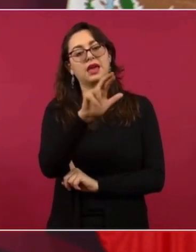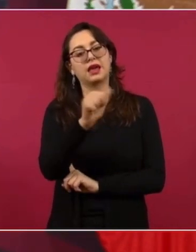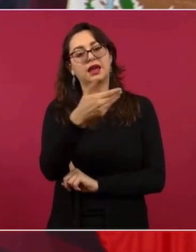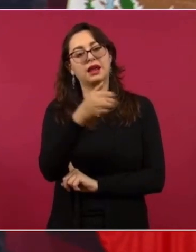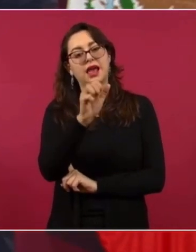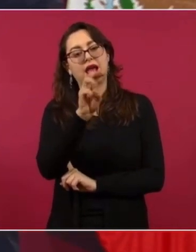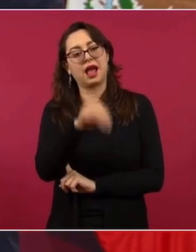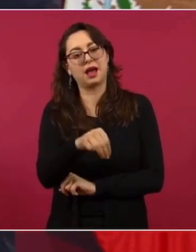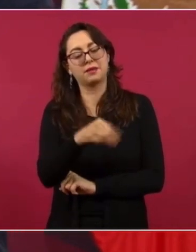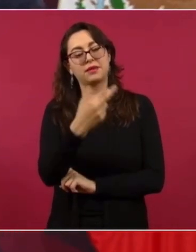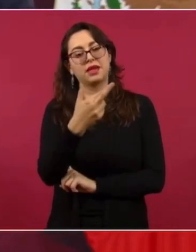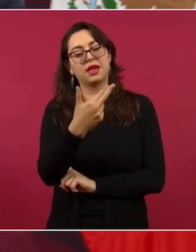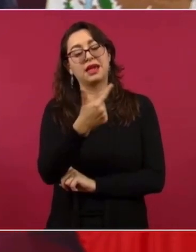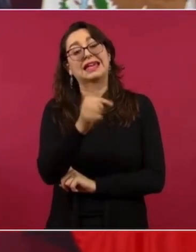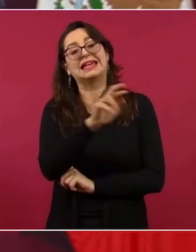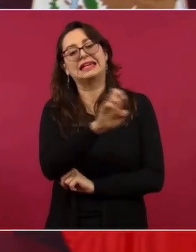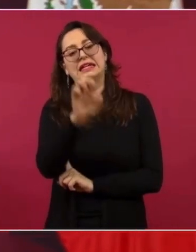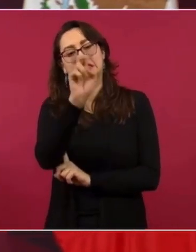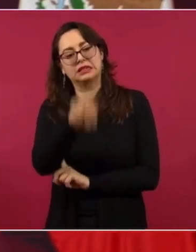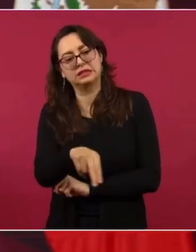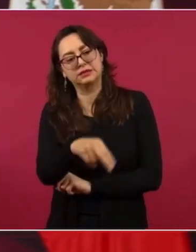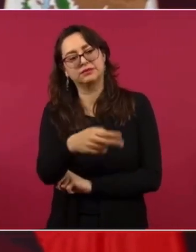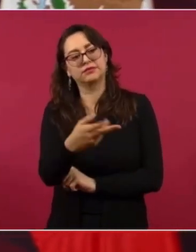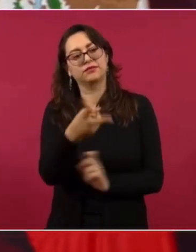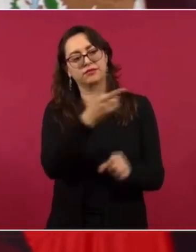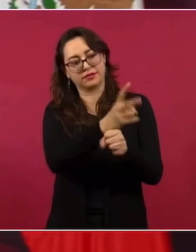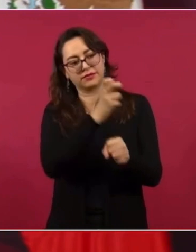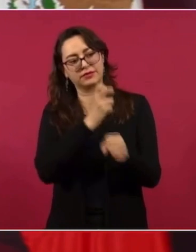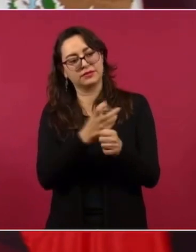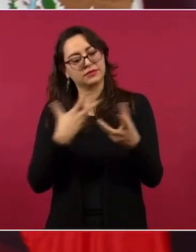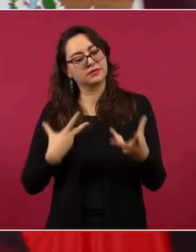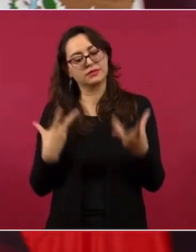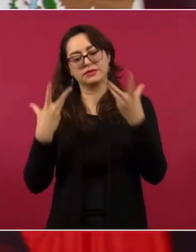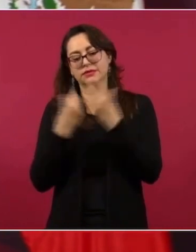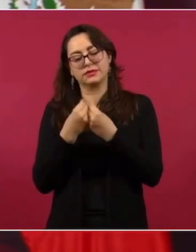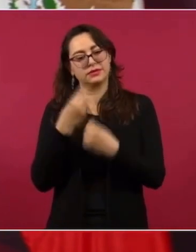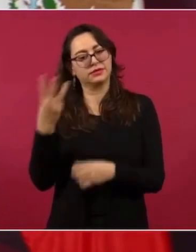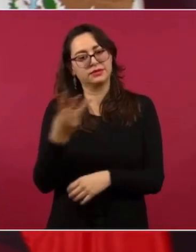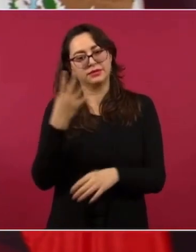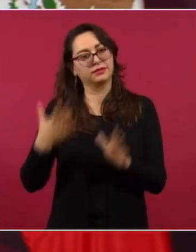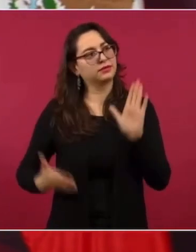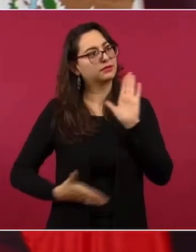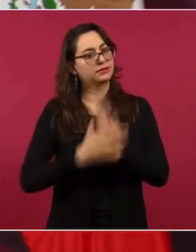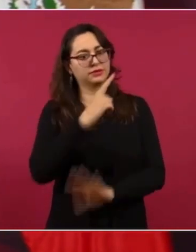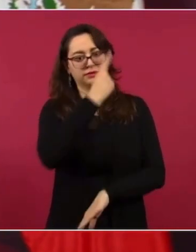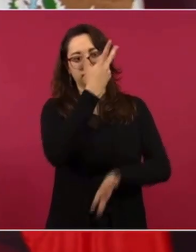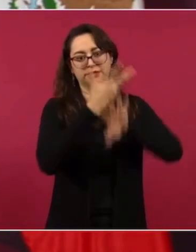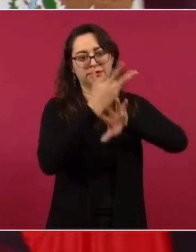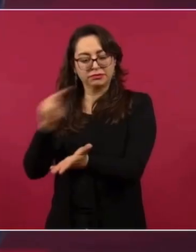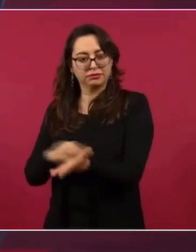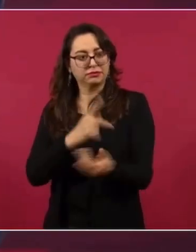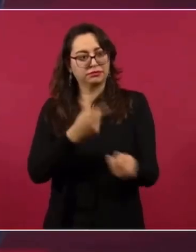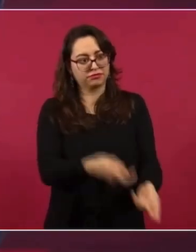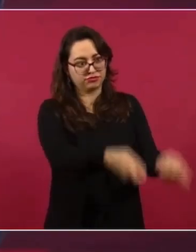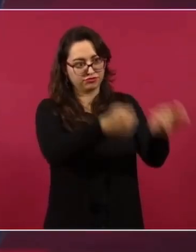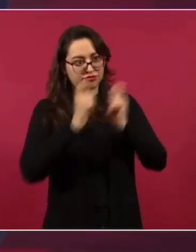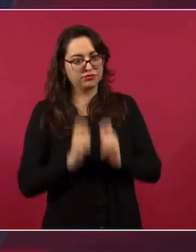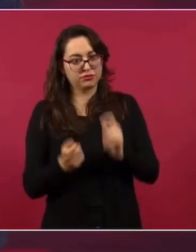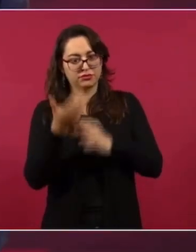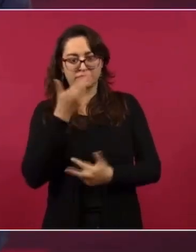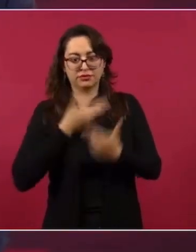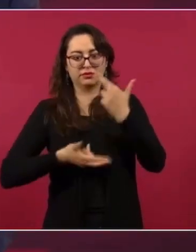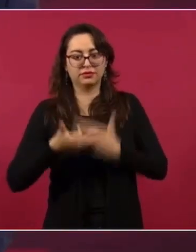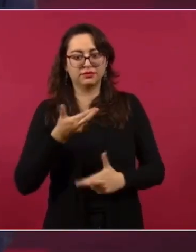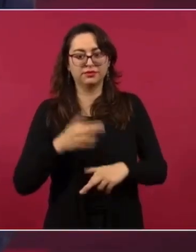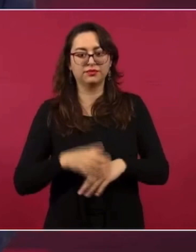de la entrega del canal. Y